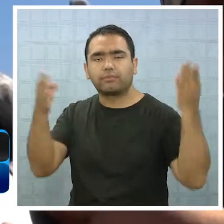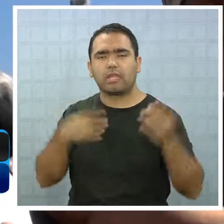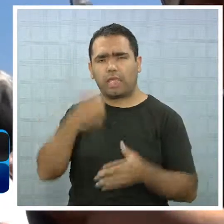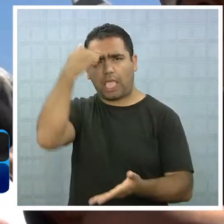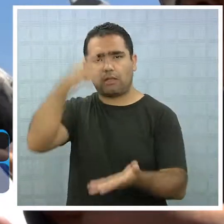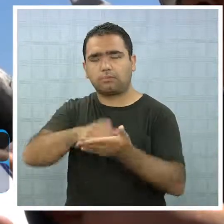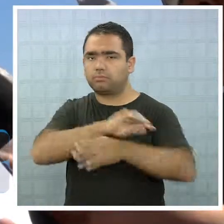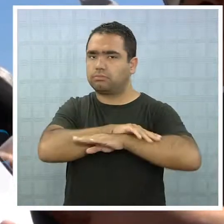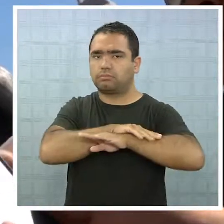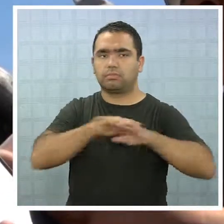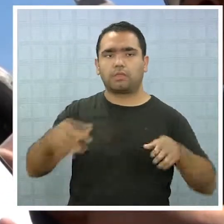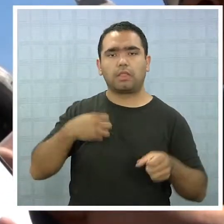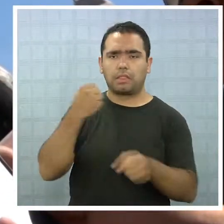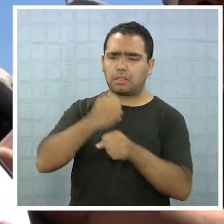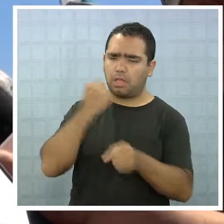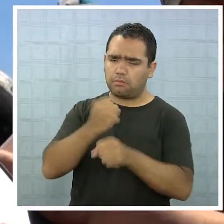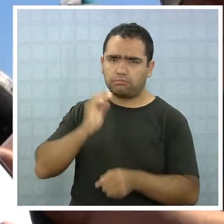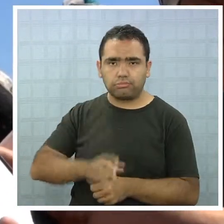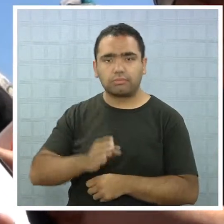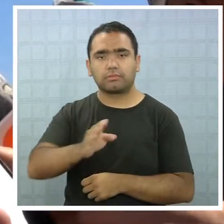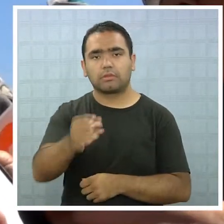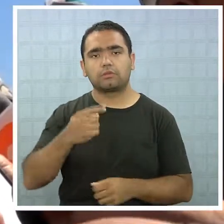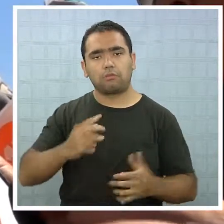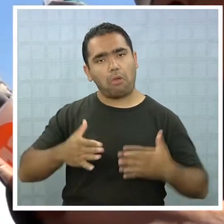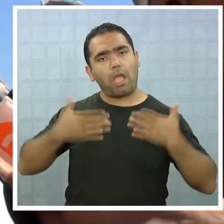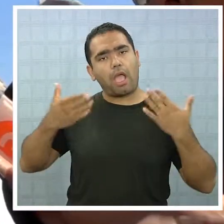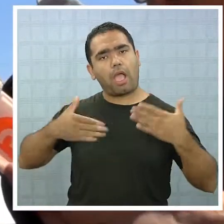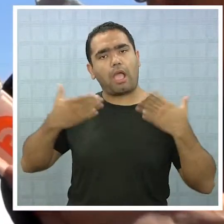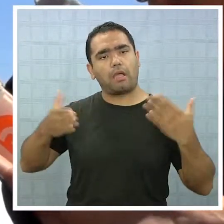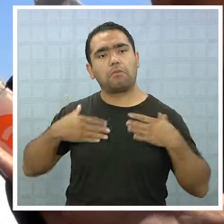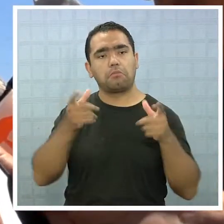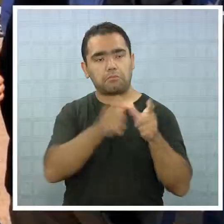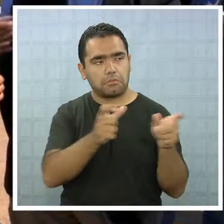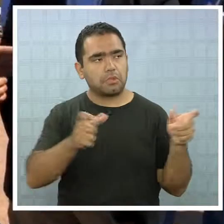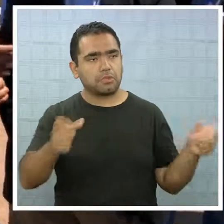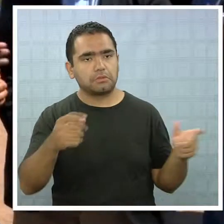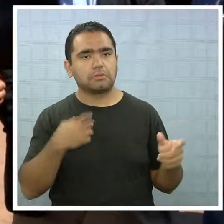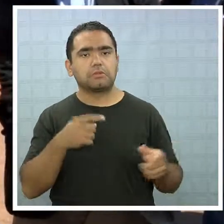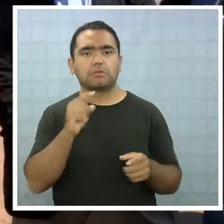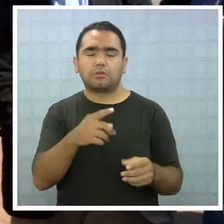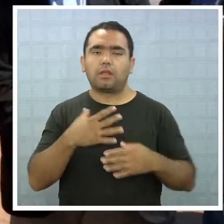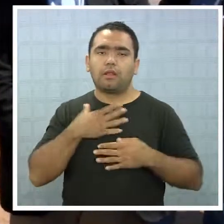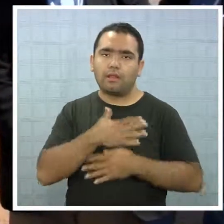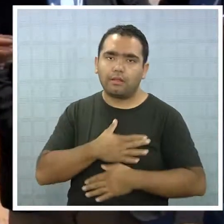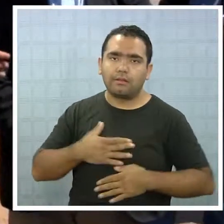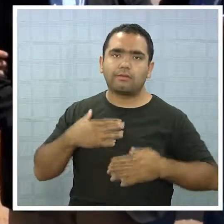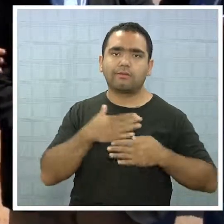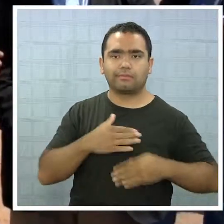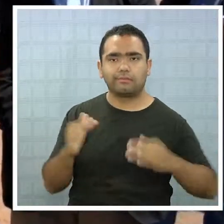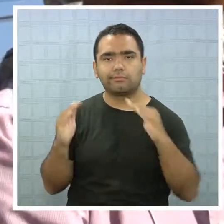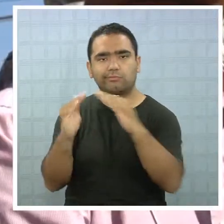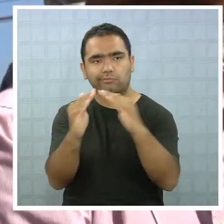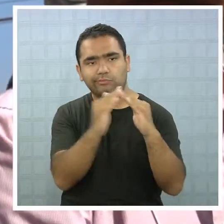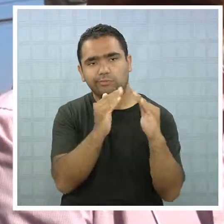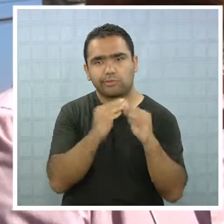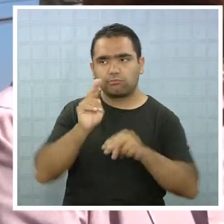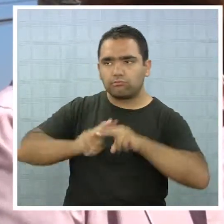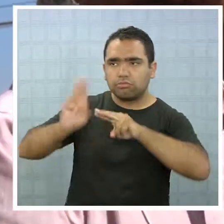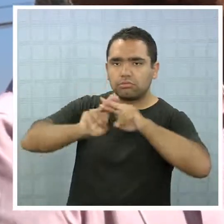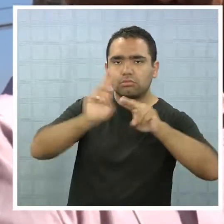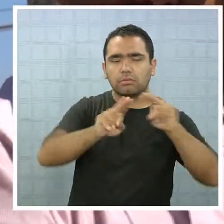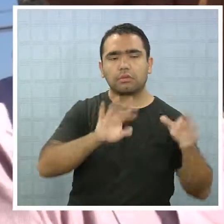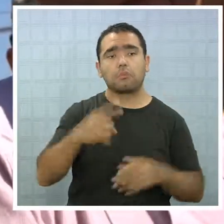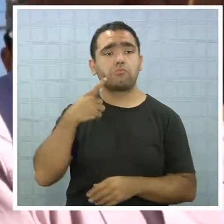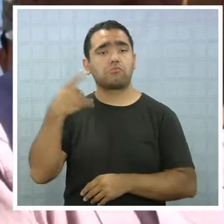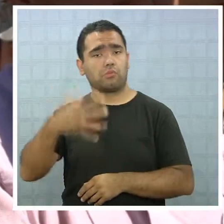y seguir trabajando. Yo estoy muy entusiasmado de que la gente va a recibir con beneplácito ya esta iniciación. Y algo